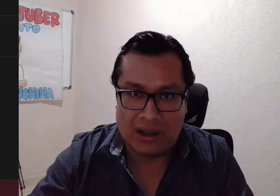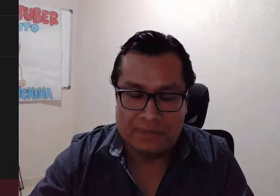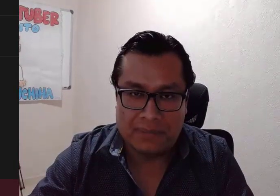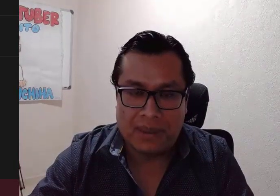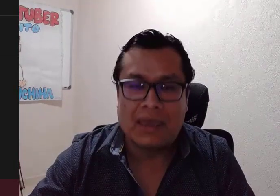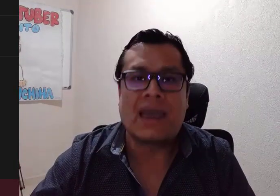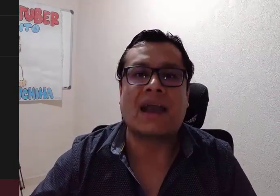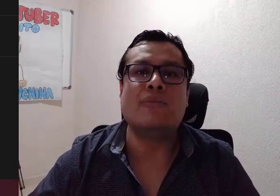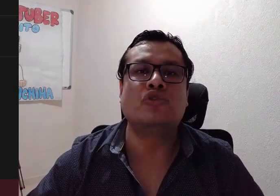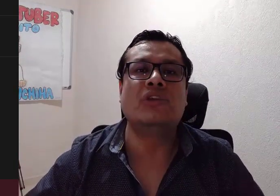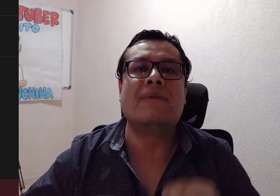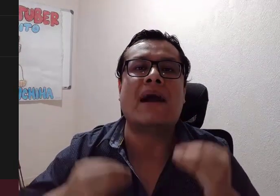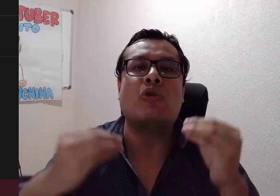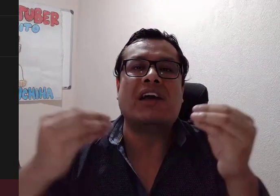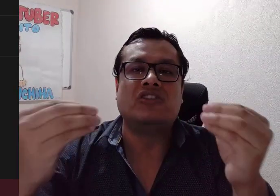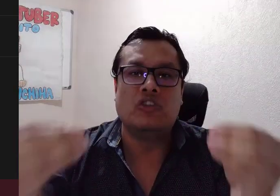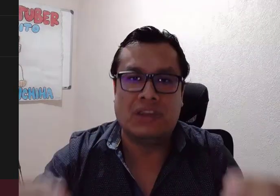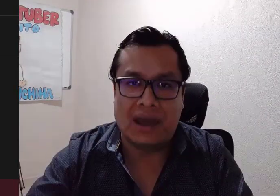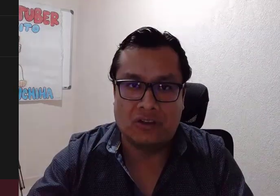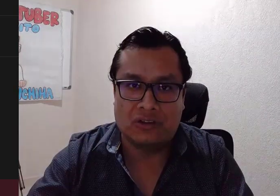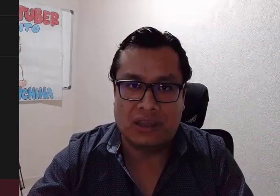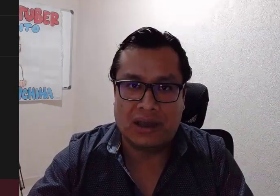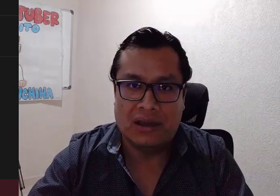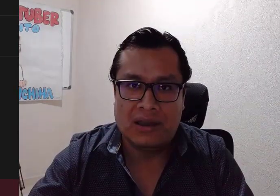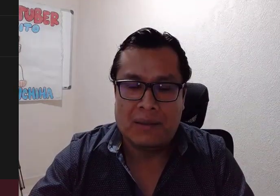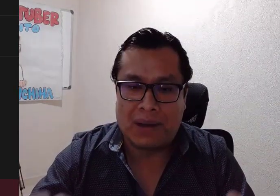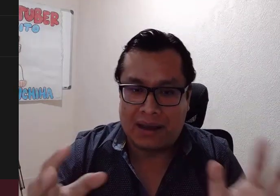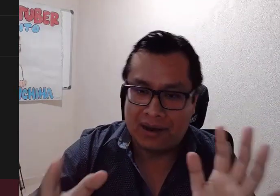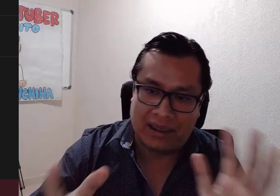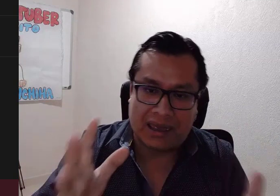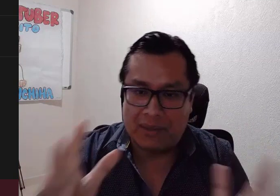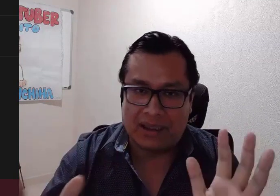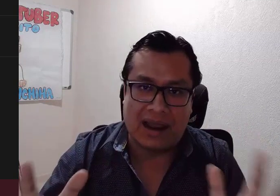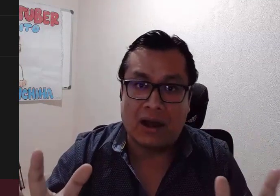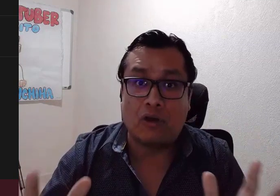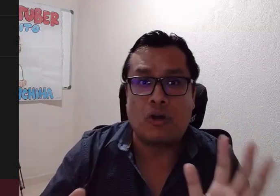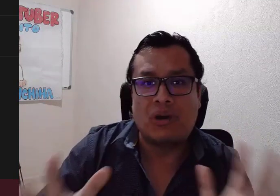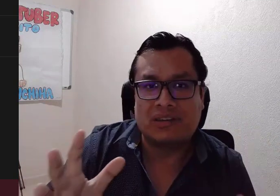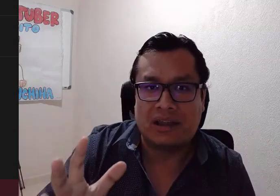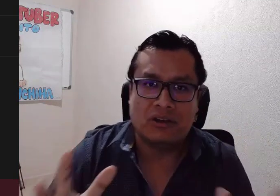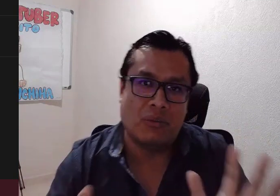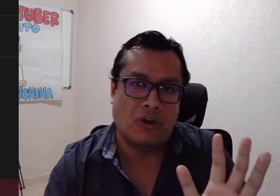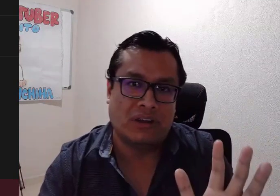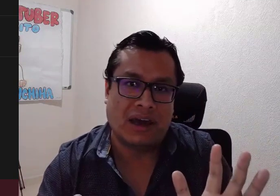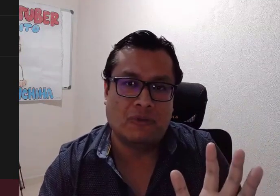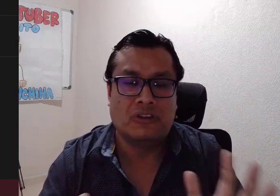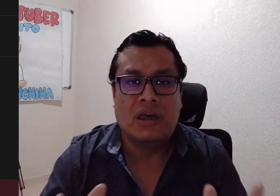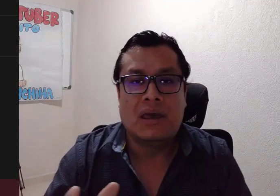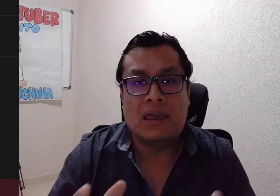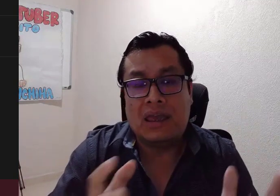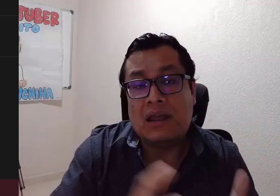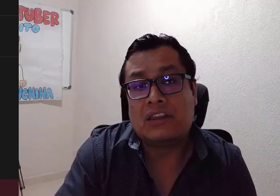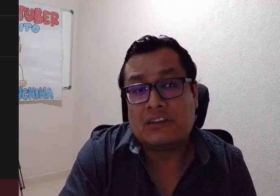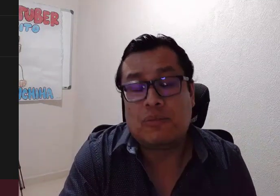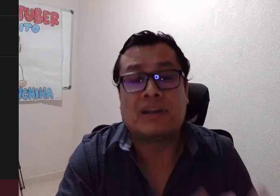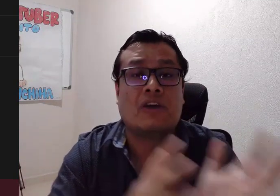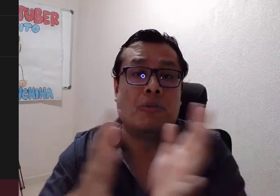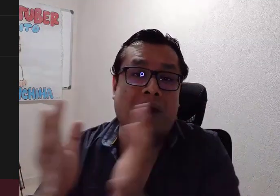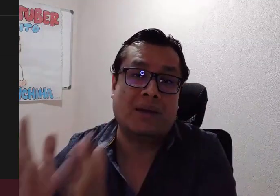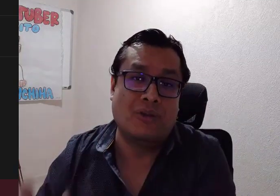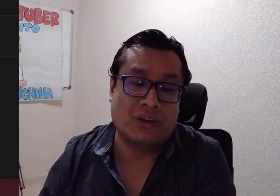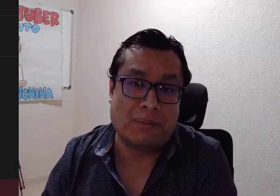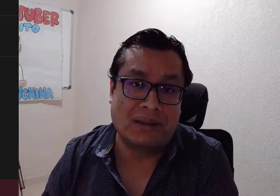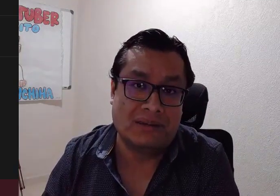escuela, que hagamos una evaluación diagnóstica para ver de qué manera o cómo están, cómo los dejamos y después